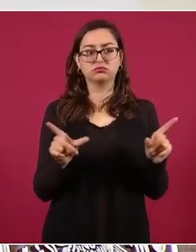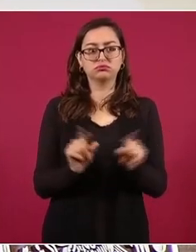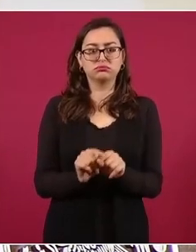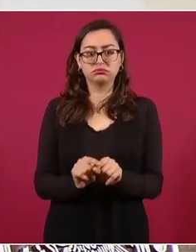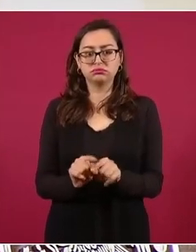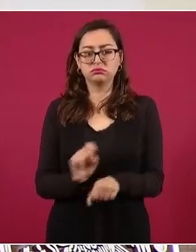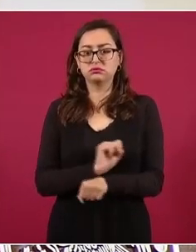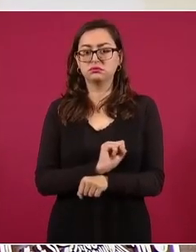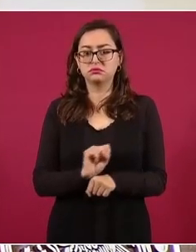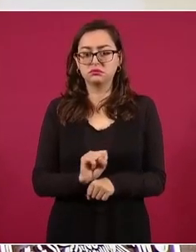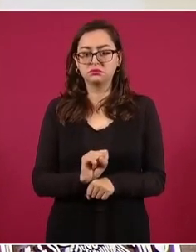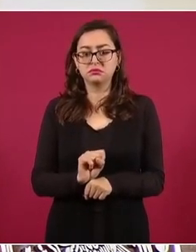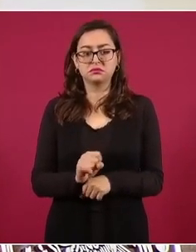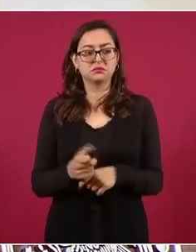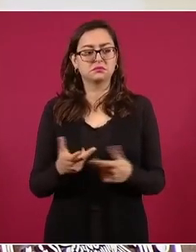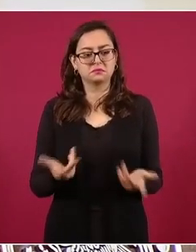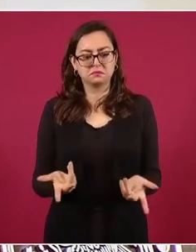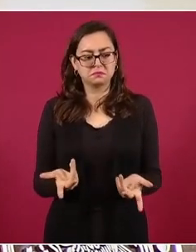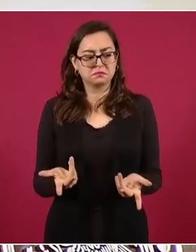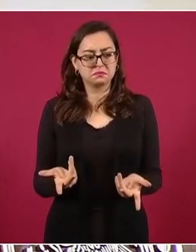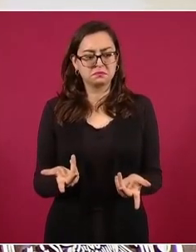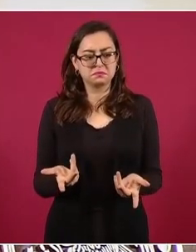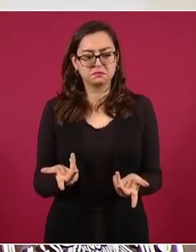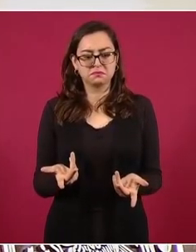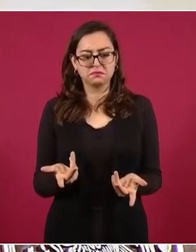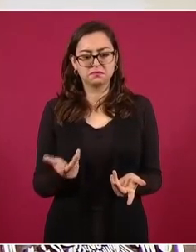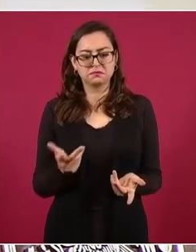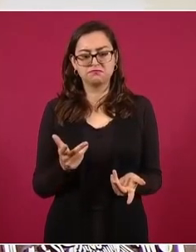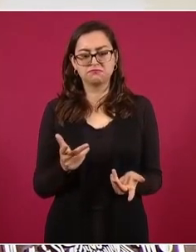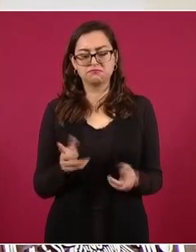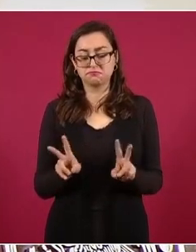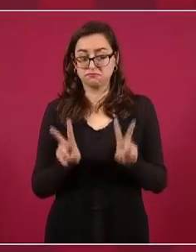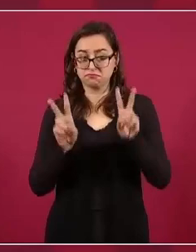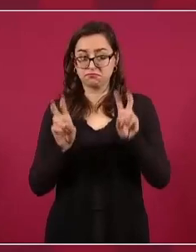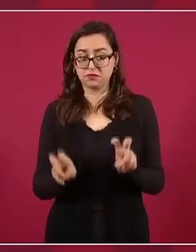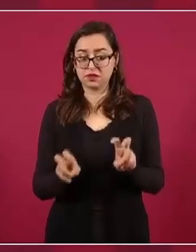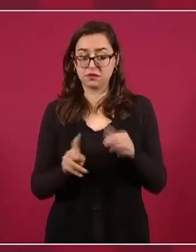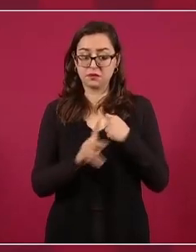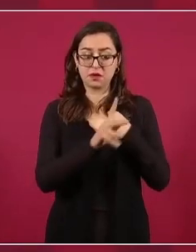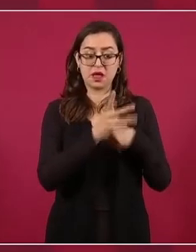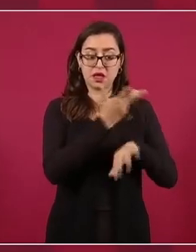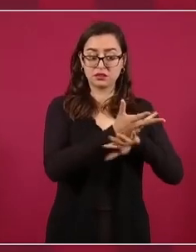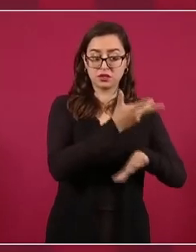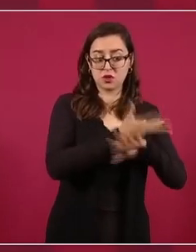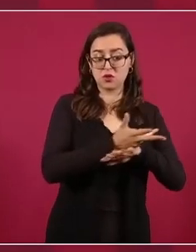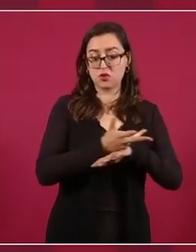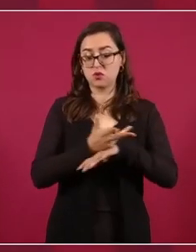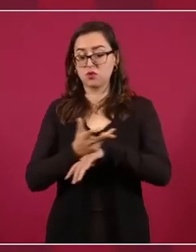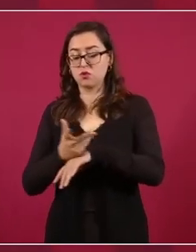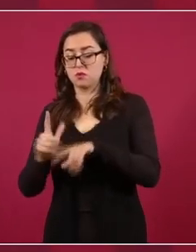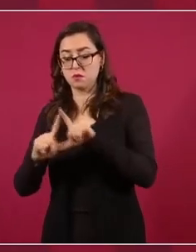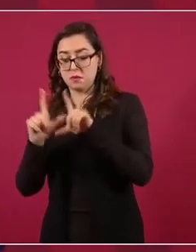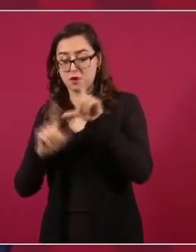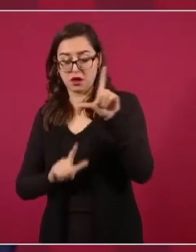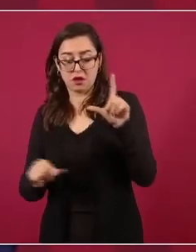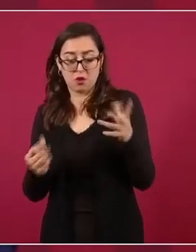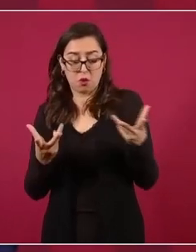cabo acciones conjuntas para el desarrollo energético